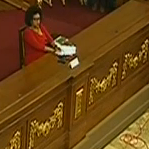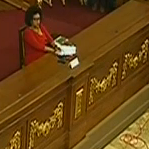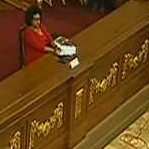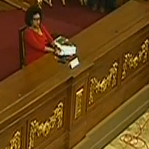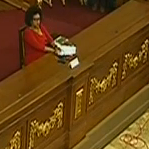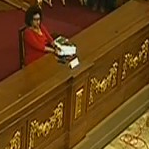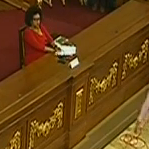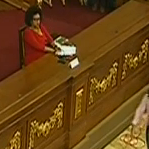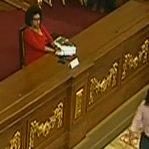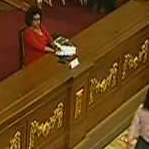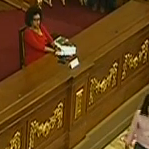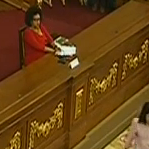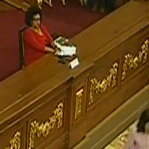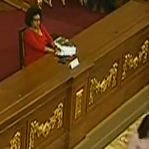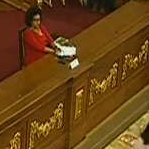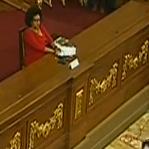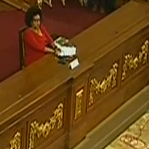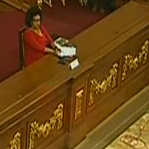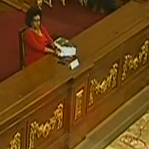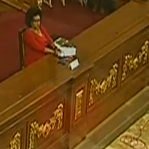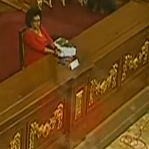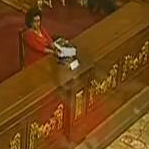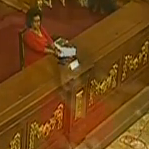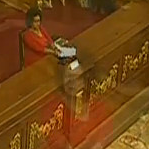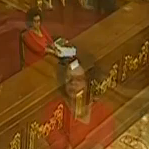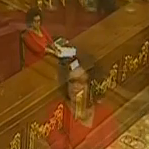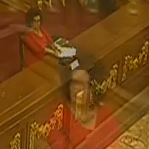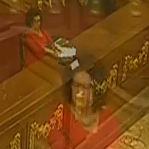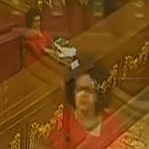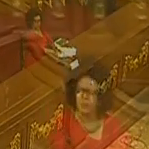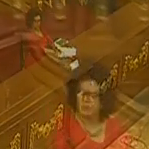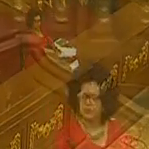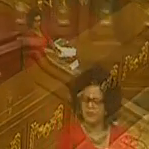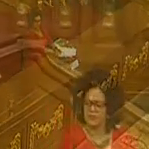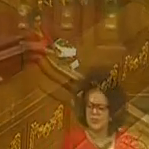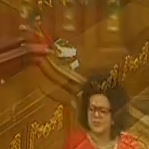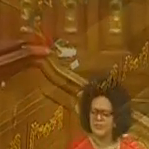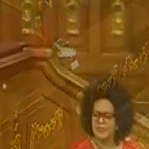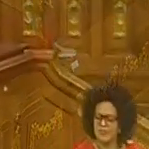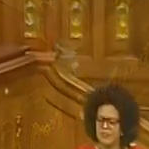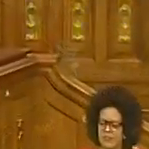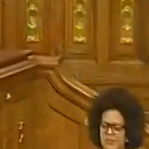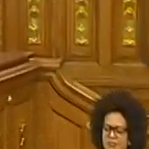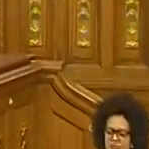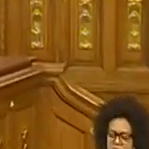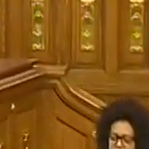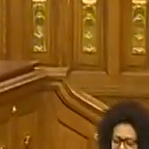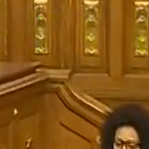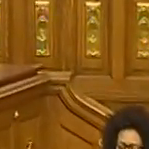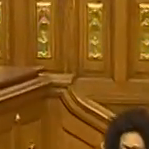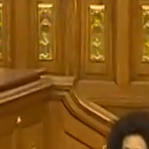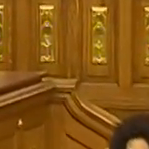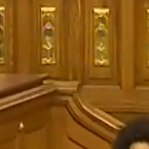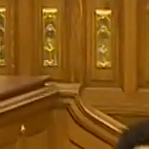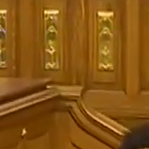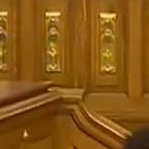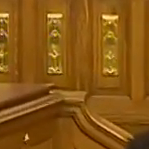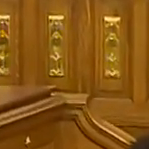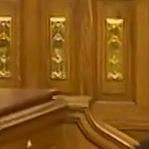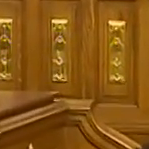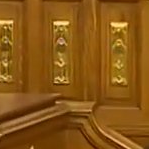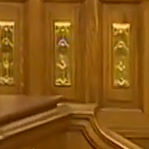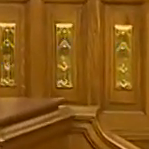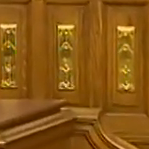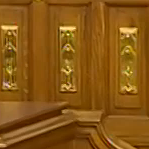manera constante. El apoyo del gobierno a la Orquesta Sinfónica, para que vayan y lleven su arte y su talento por toda Venezuela y el mundo